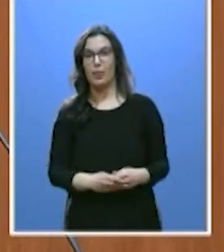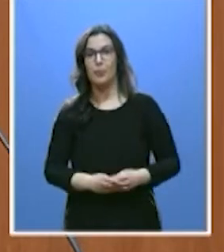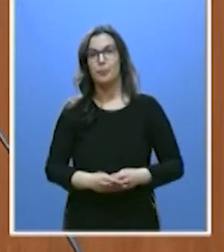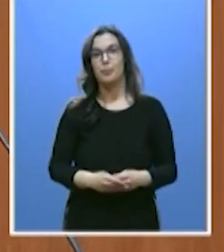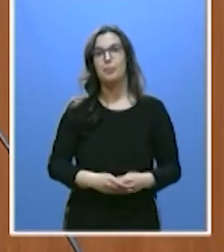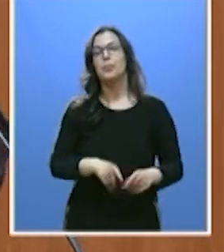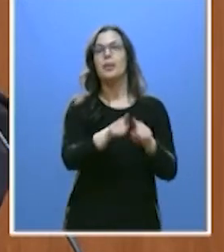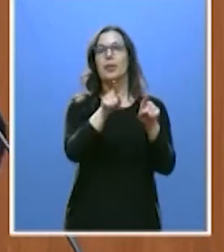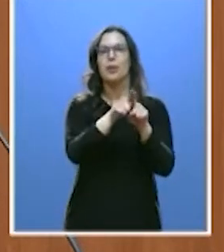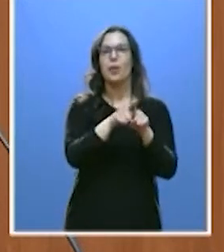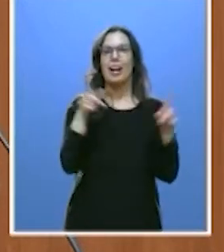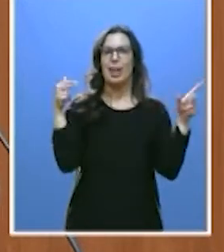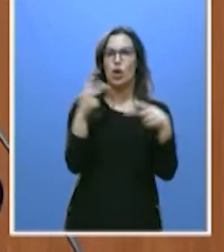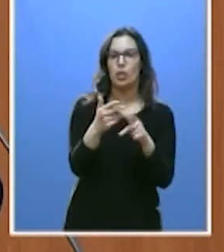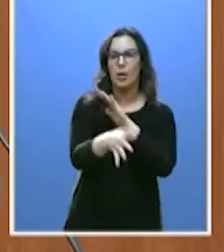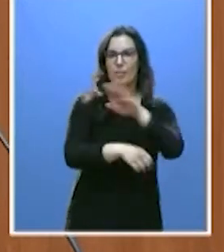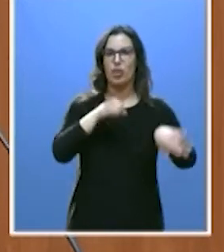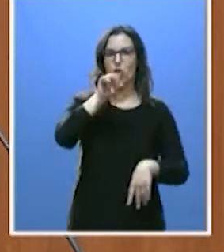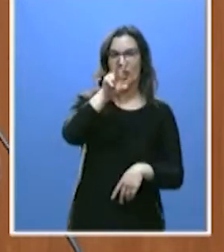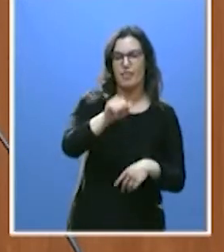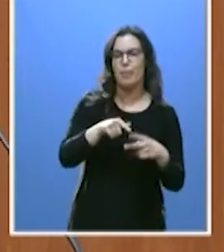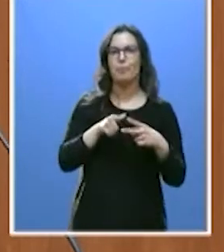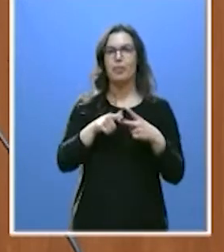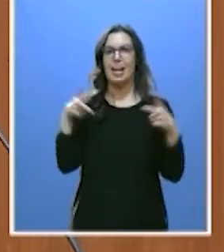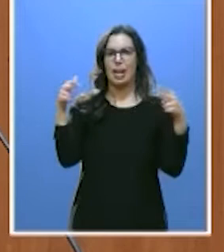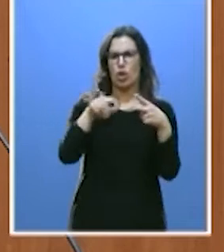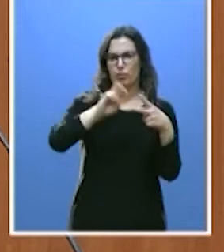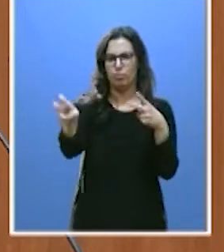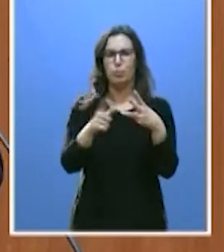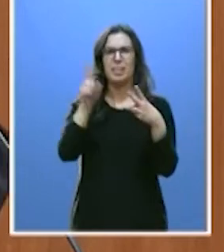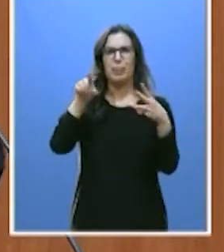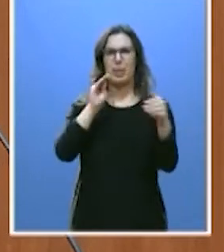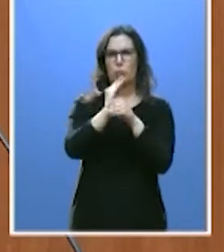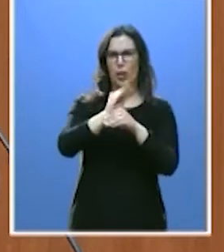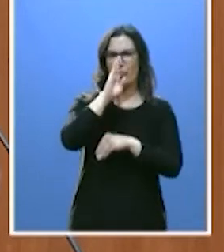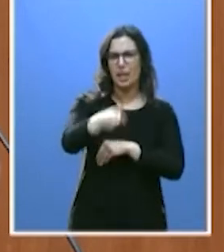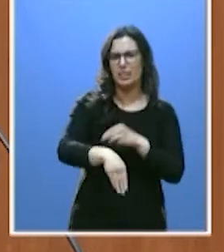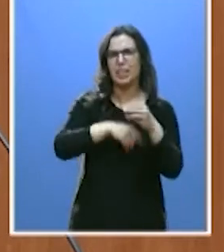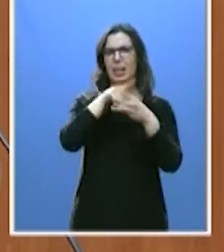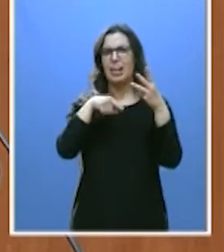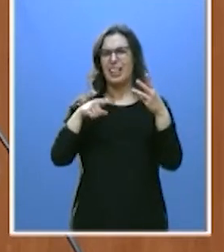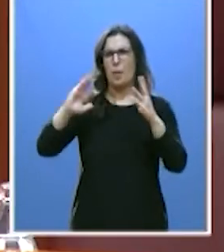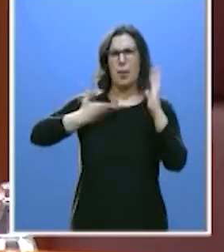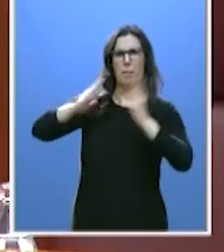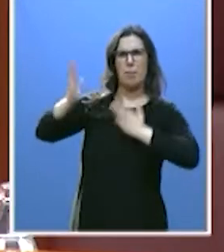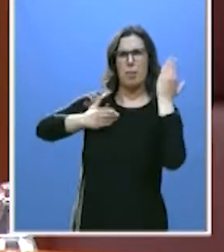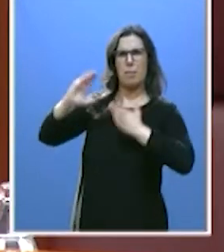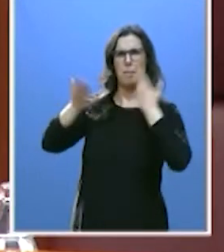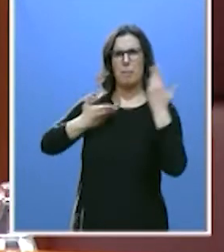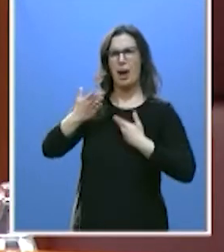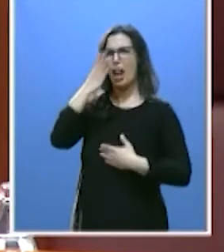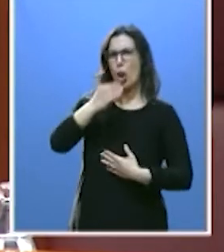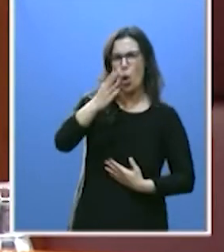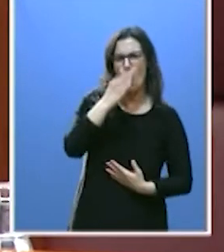los fondos del IVA, mientras nos recortaban los fondos del RIAG o las de las ayudas directas. Mientras se hacían los atropellos que se hacían con el lobo. Mientras